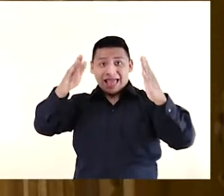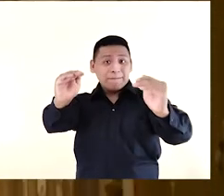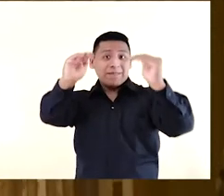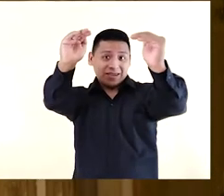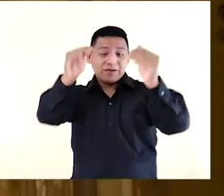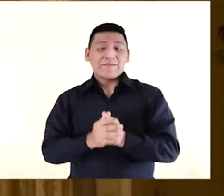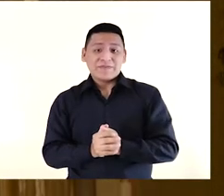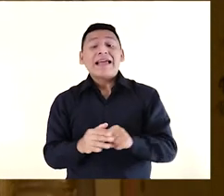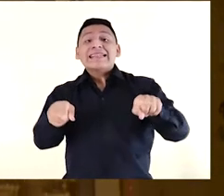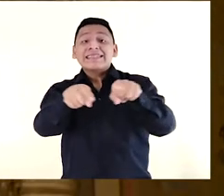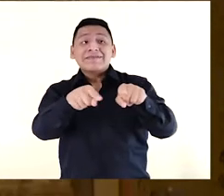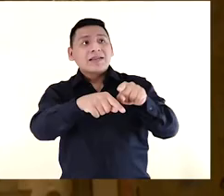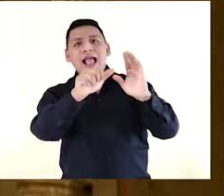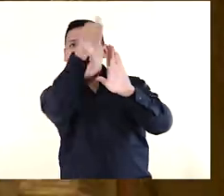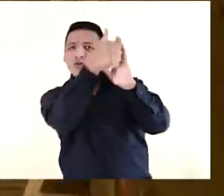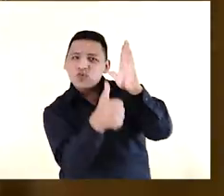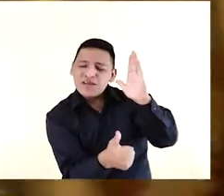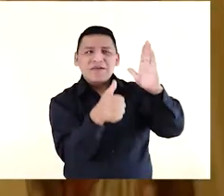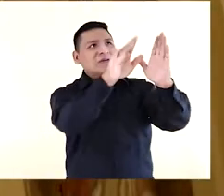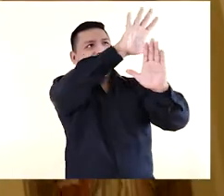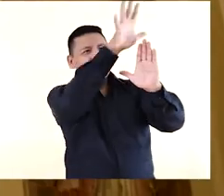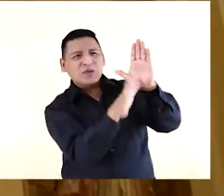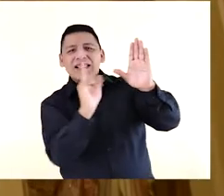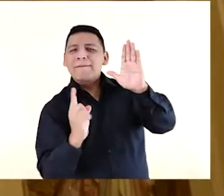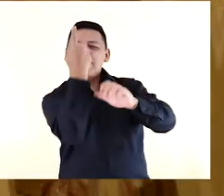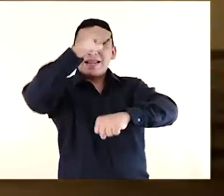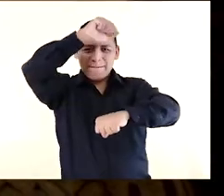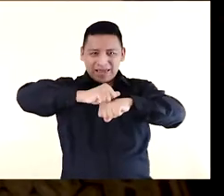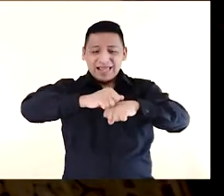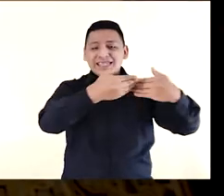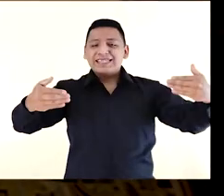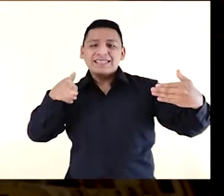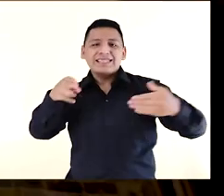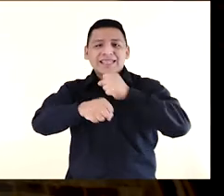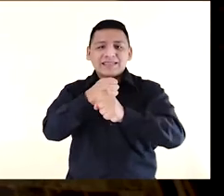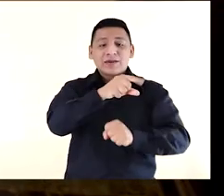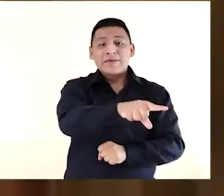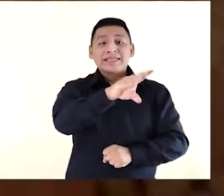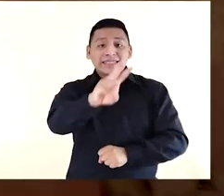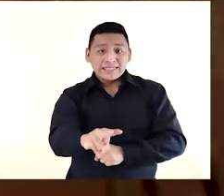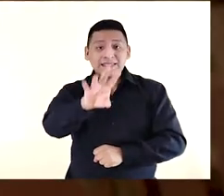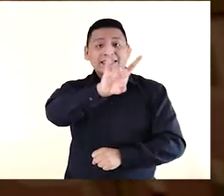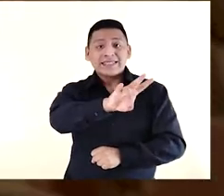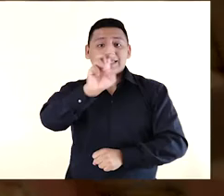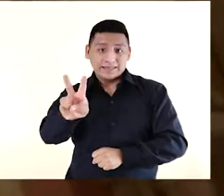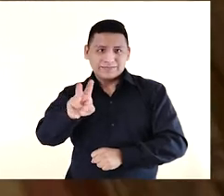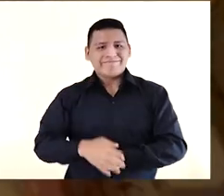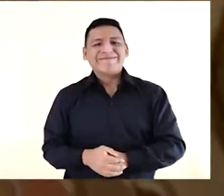altar mayor. También se encuentran presentes azulejos fechados con la colocación de la primera piedra y su inauguración en